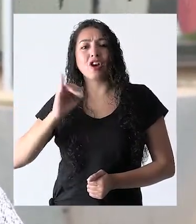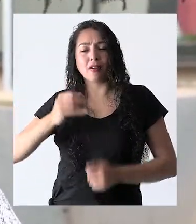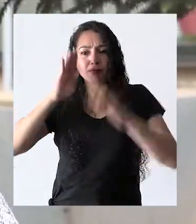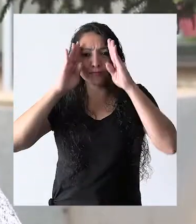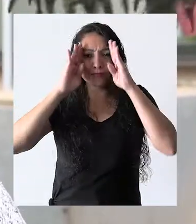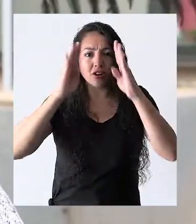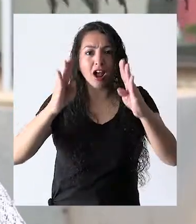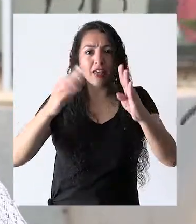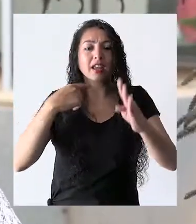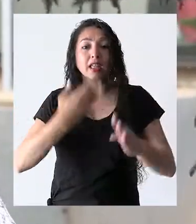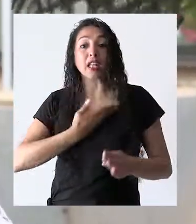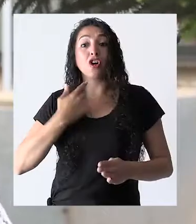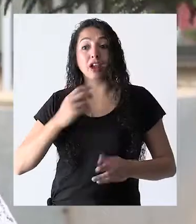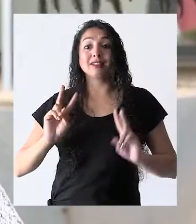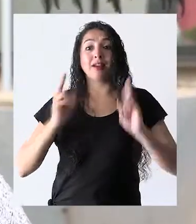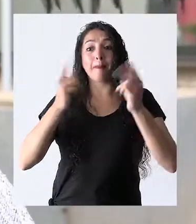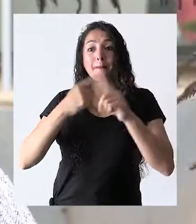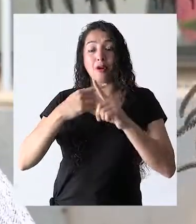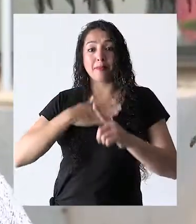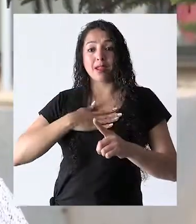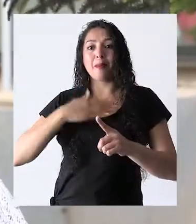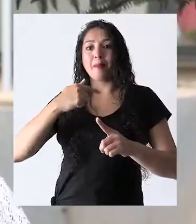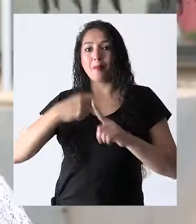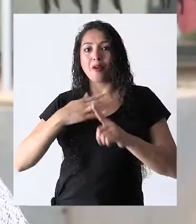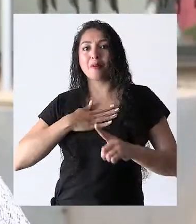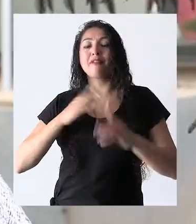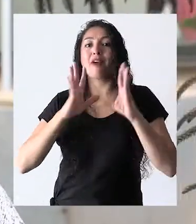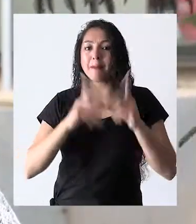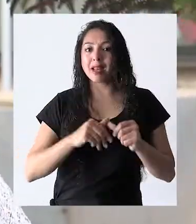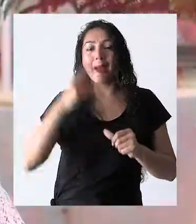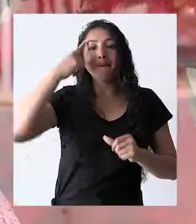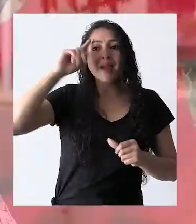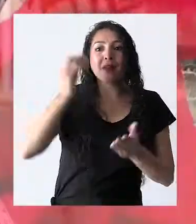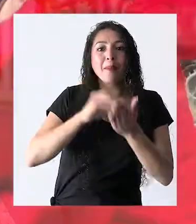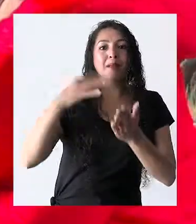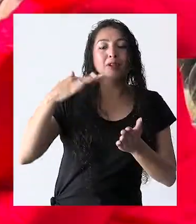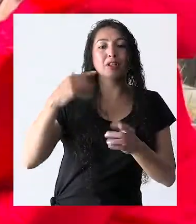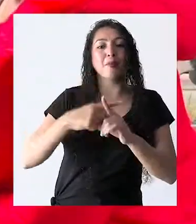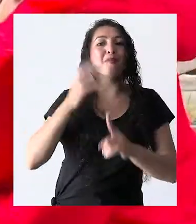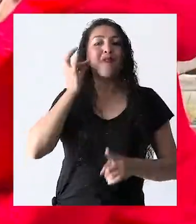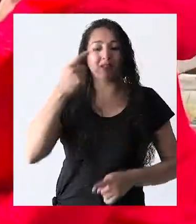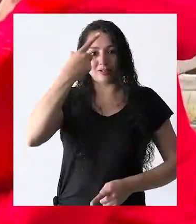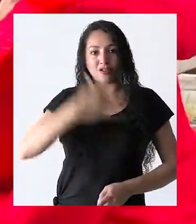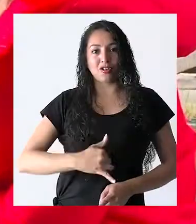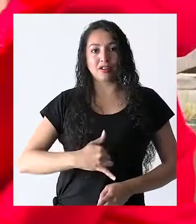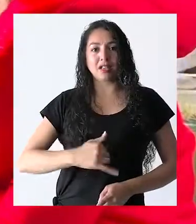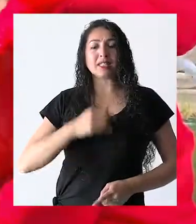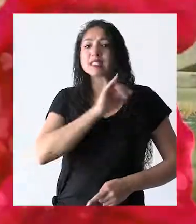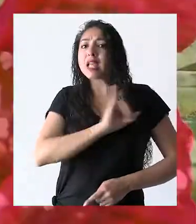enfocada en que tengo que sanar por mí, por mi familia, pero principalmente por la mujer que yo soy.